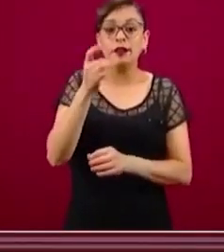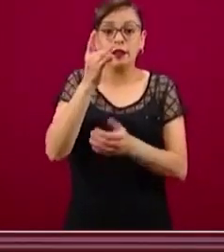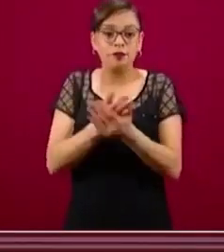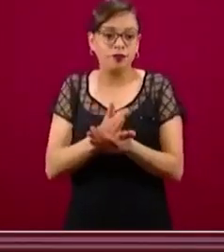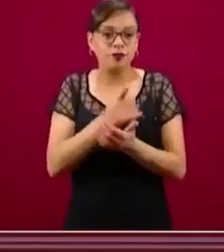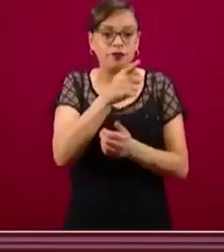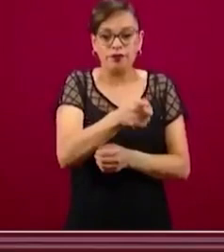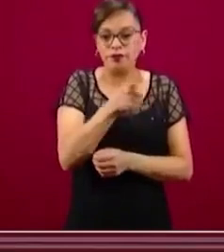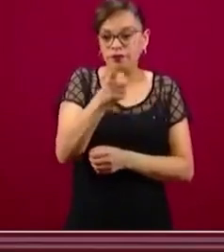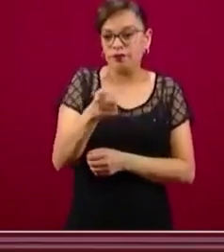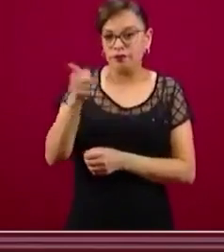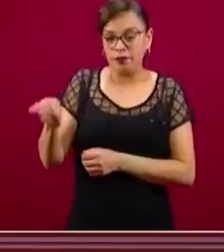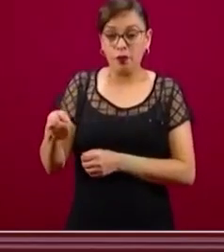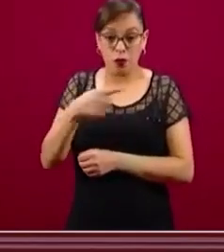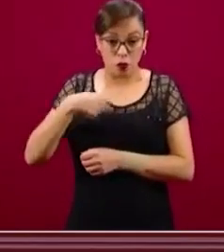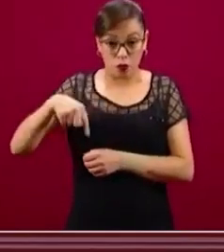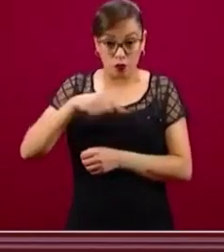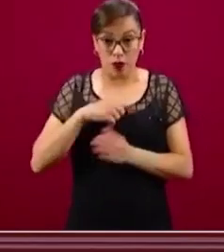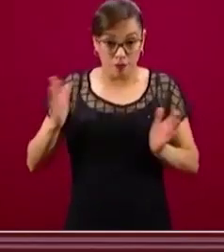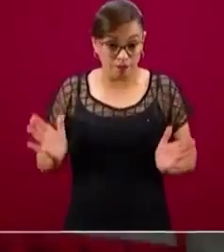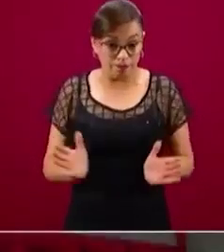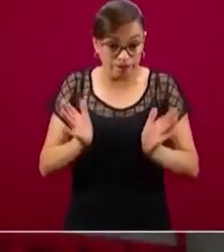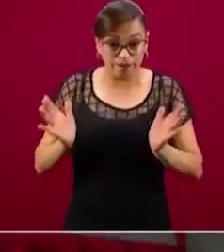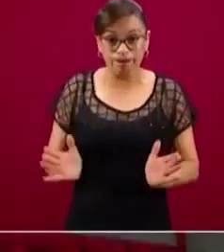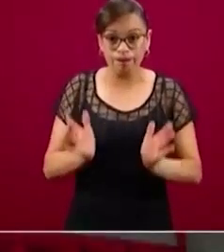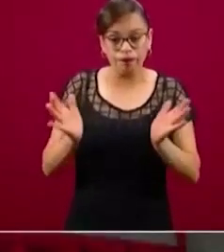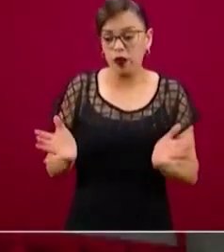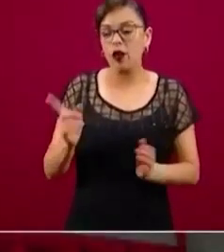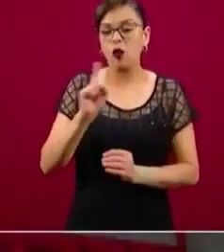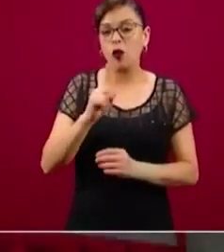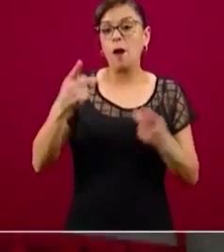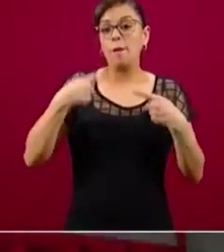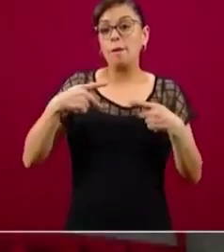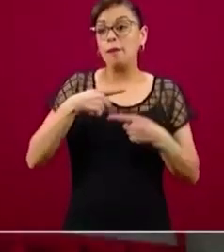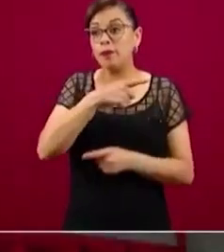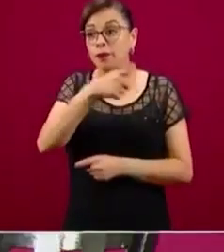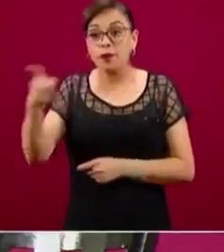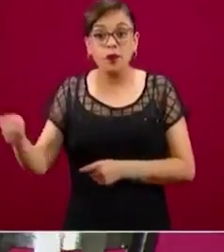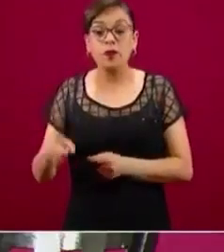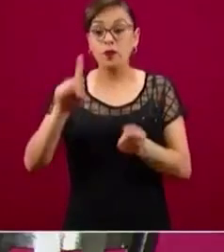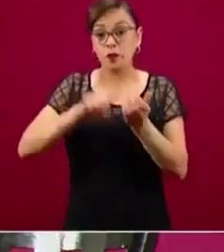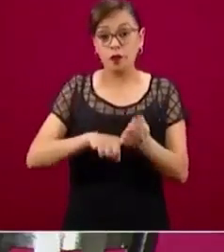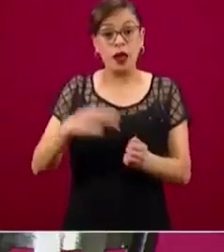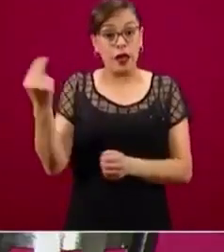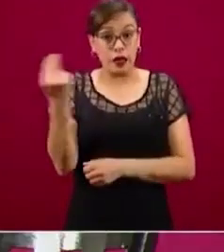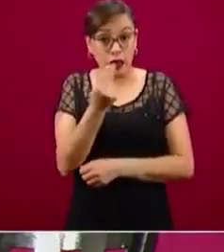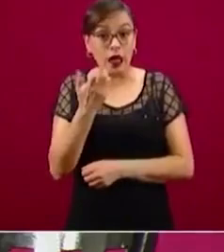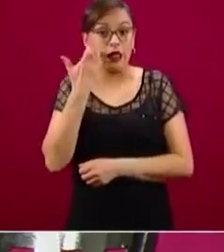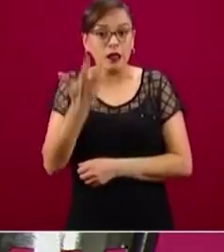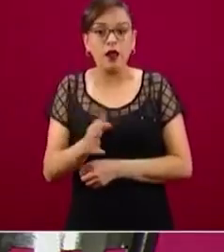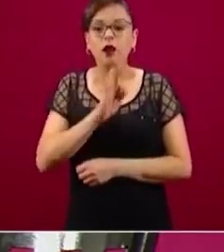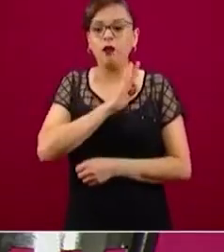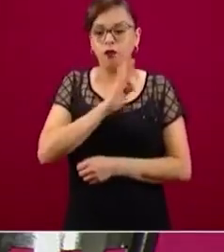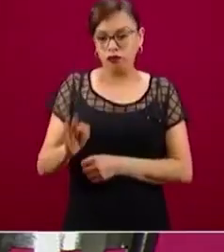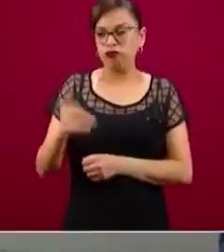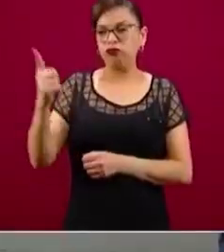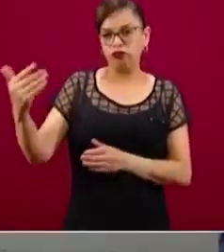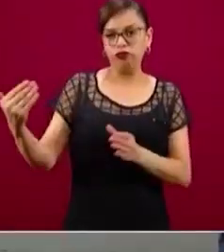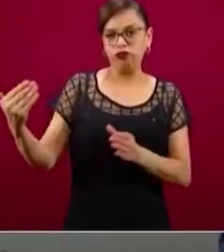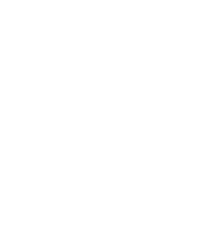empujando esta situación, sino más bien es el que tenga la necesidad, el que quiera accesar a esto, el que está habilitado para que así sea.